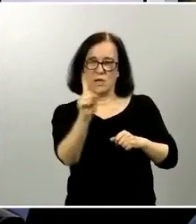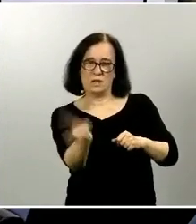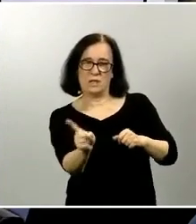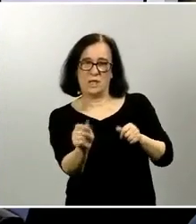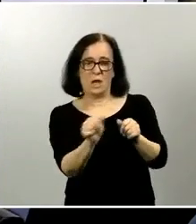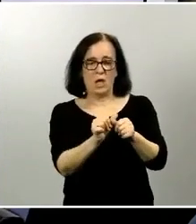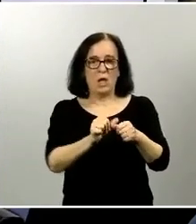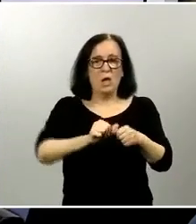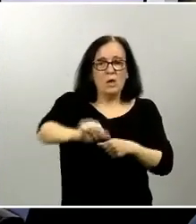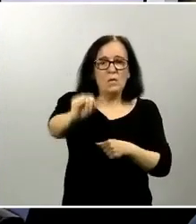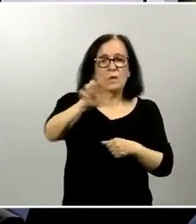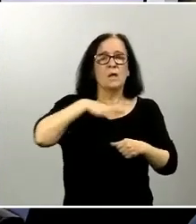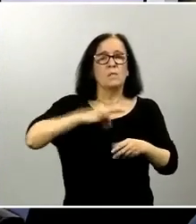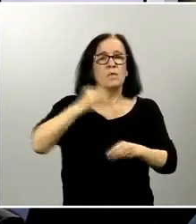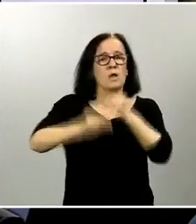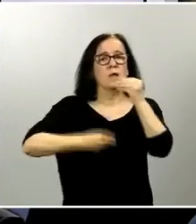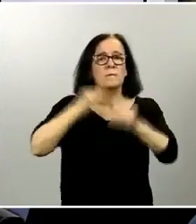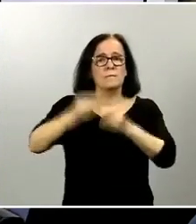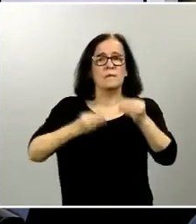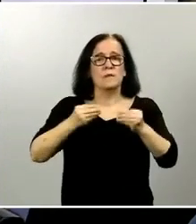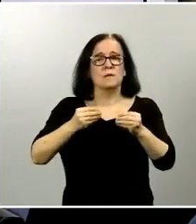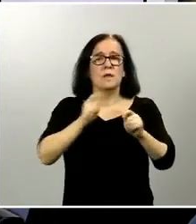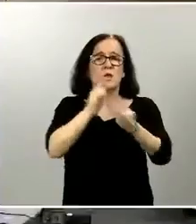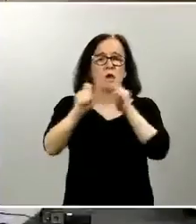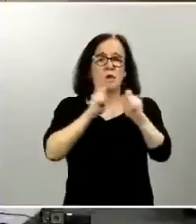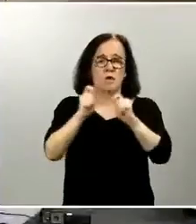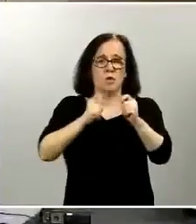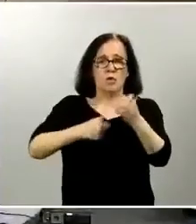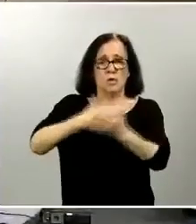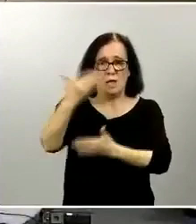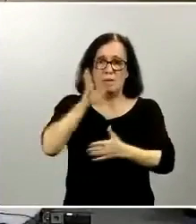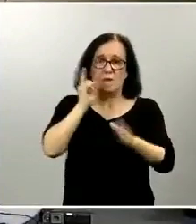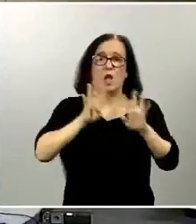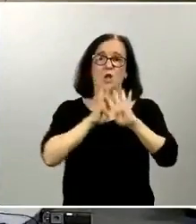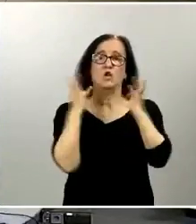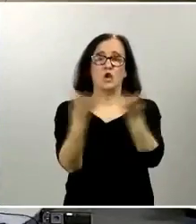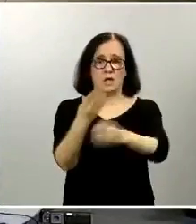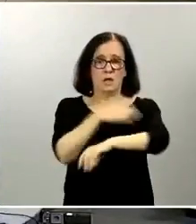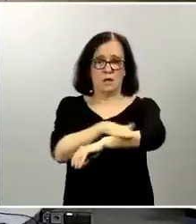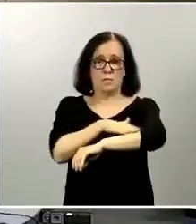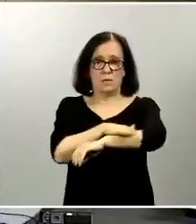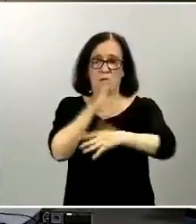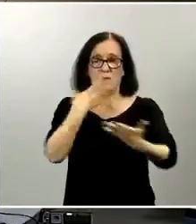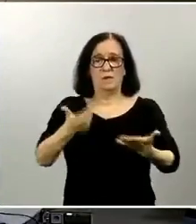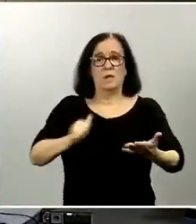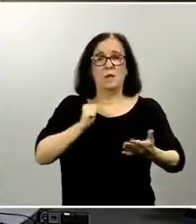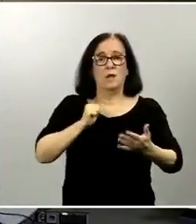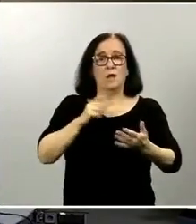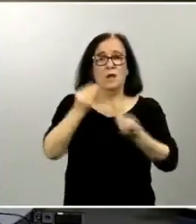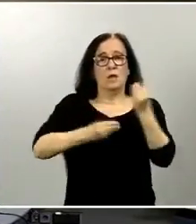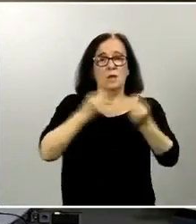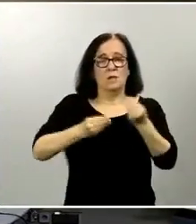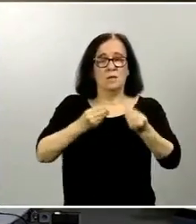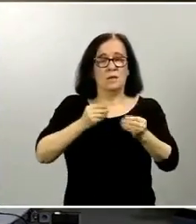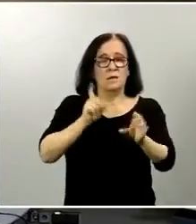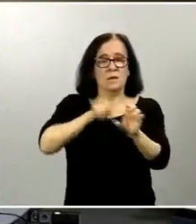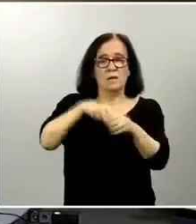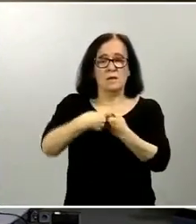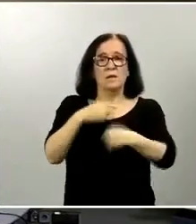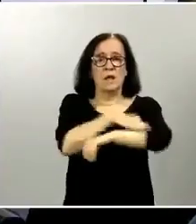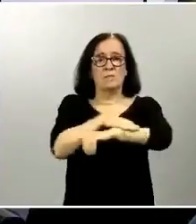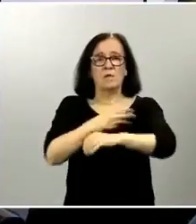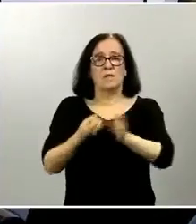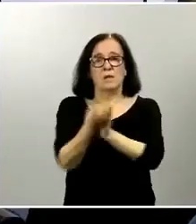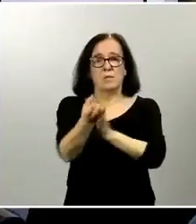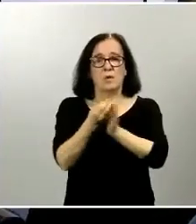se producirá la rueda de prensa tras el consejo de ministros que en esta ocasión contará con la asistencia de la ministra portavoz María